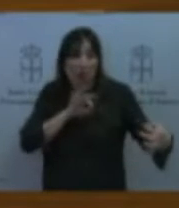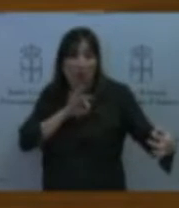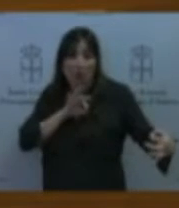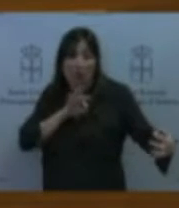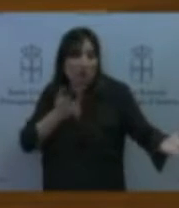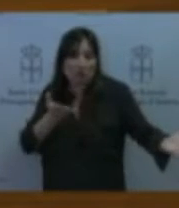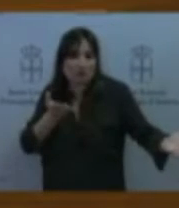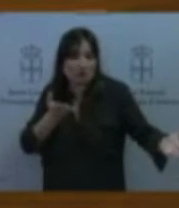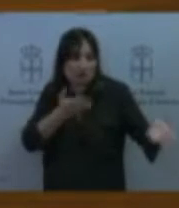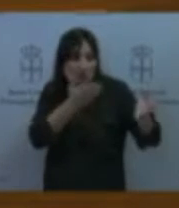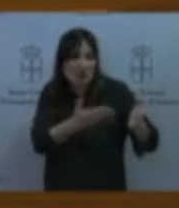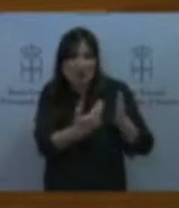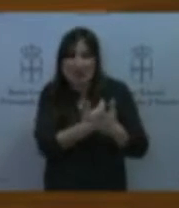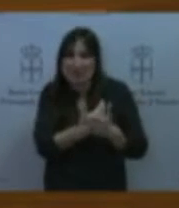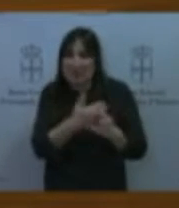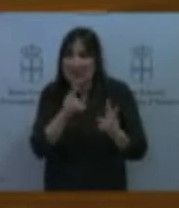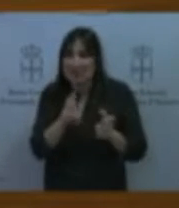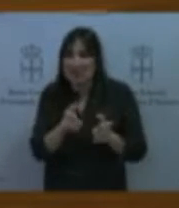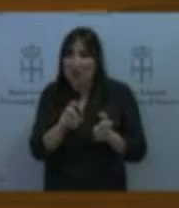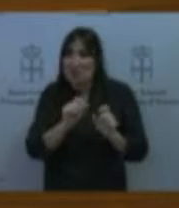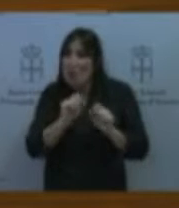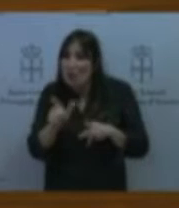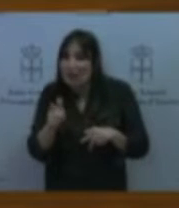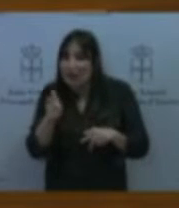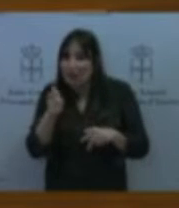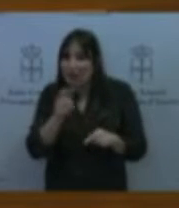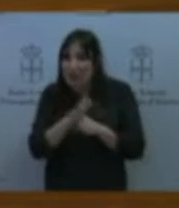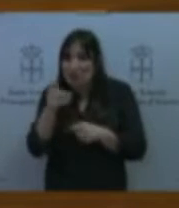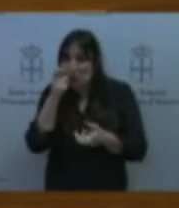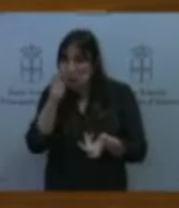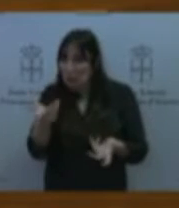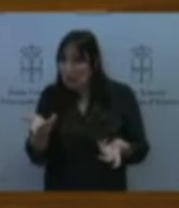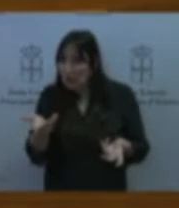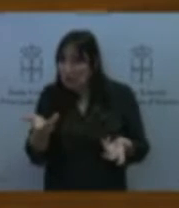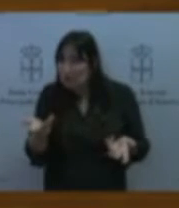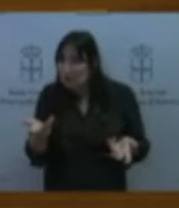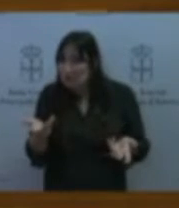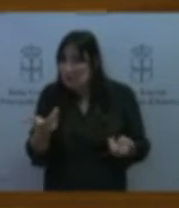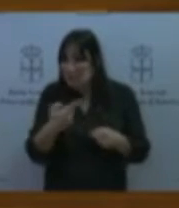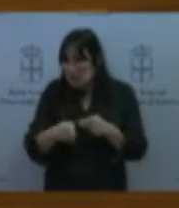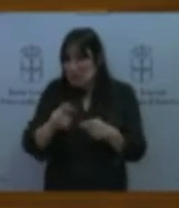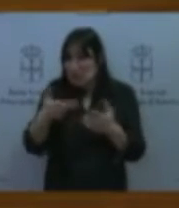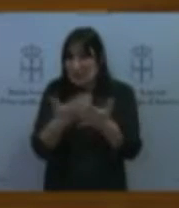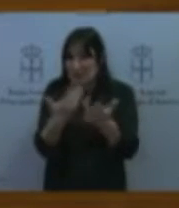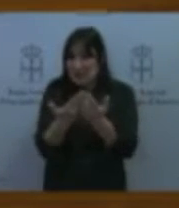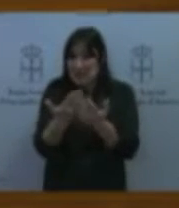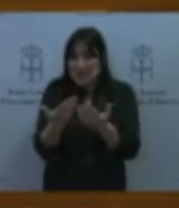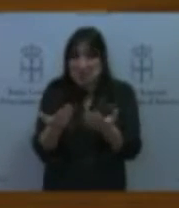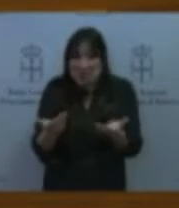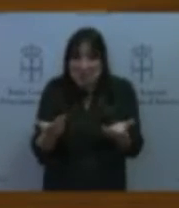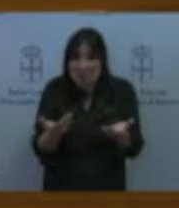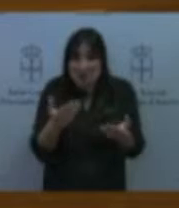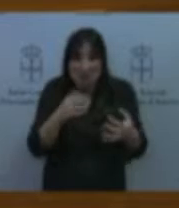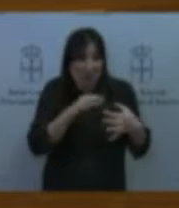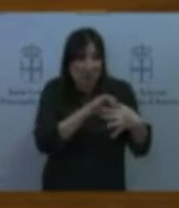la movilidad en el medio rural con algunas otras algunas otras cuestiones. Cuando yo le planteé una interpelación en materia de